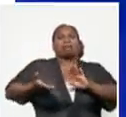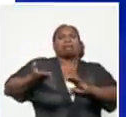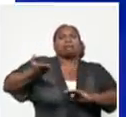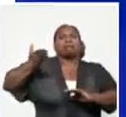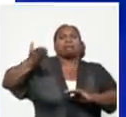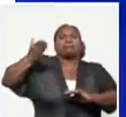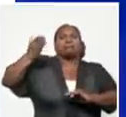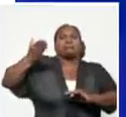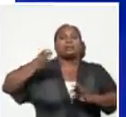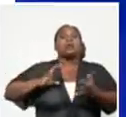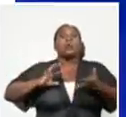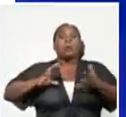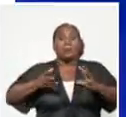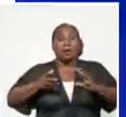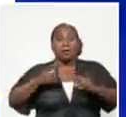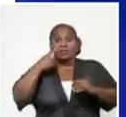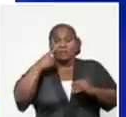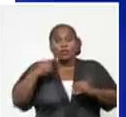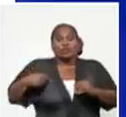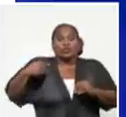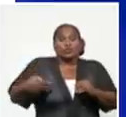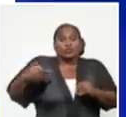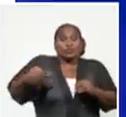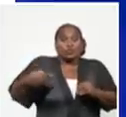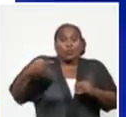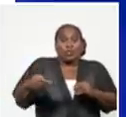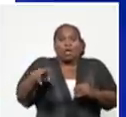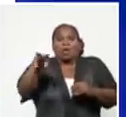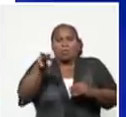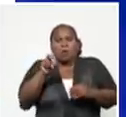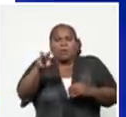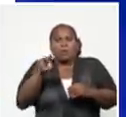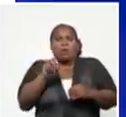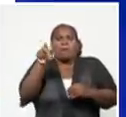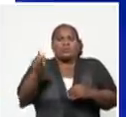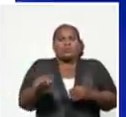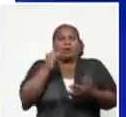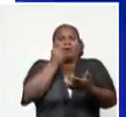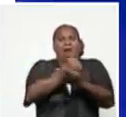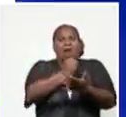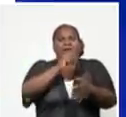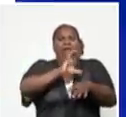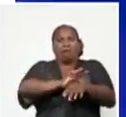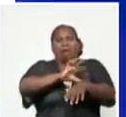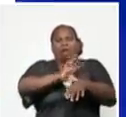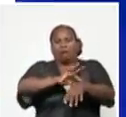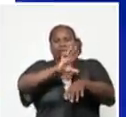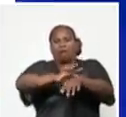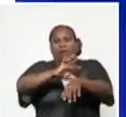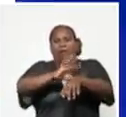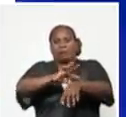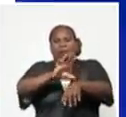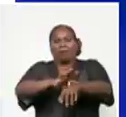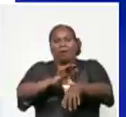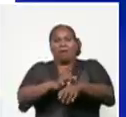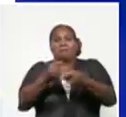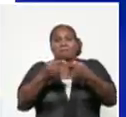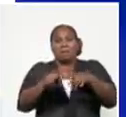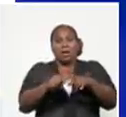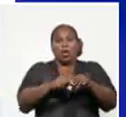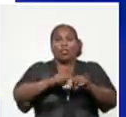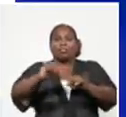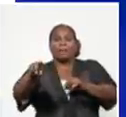ya que aparecen todos los días nuevos casos, pero lo más complejo es que van apareciendo de manera dispersa,